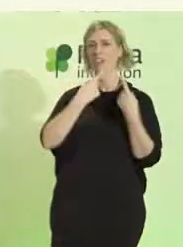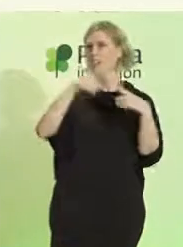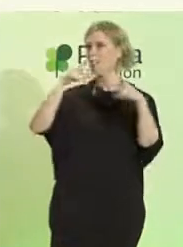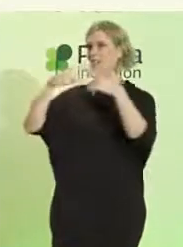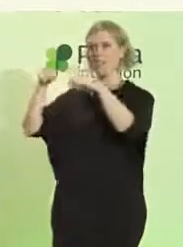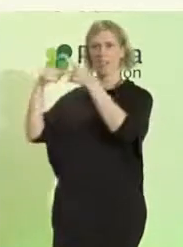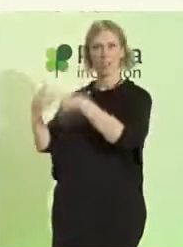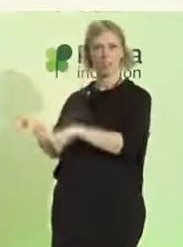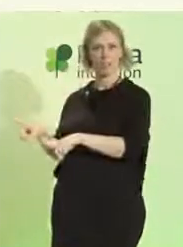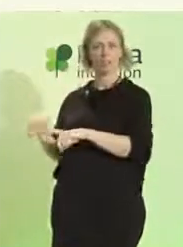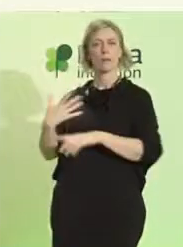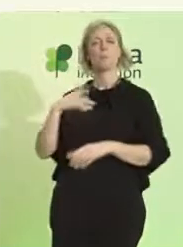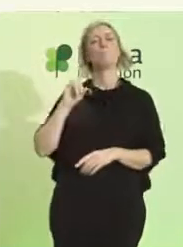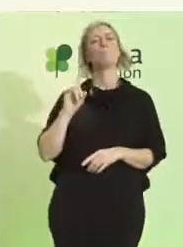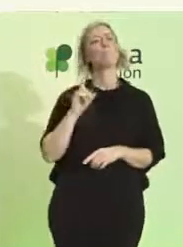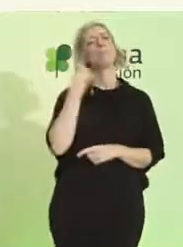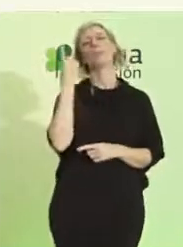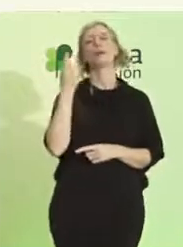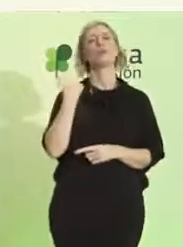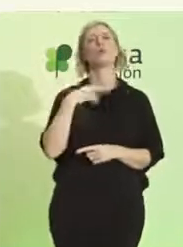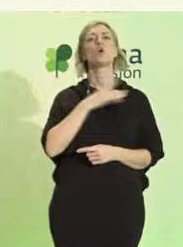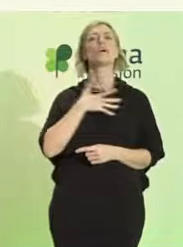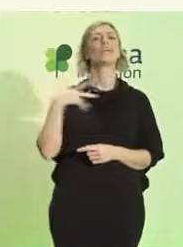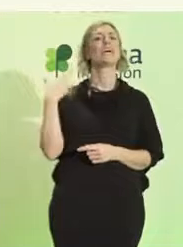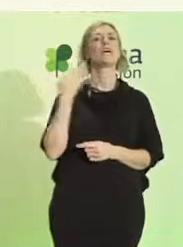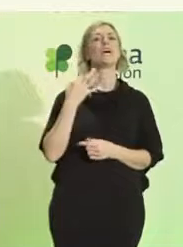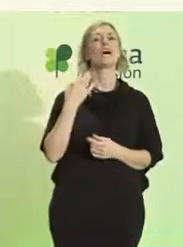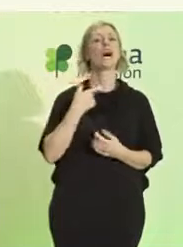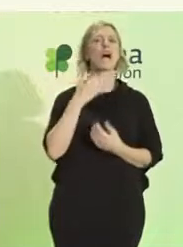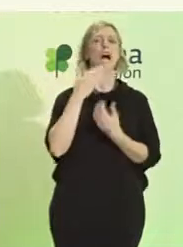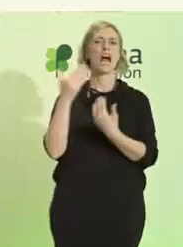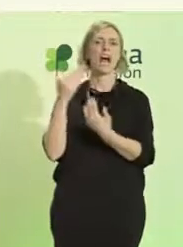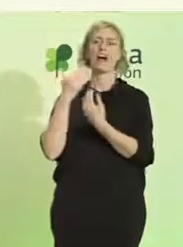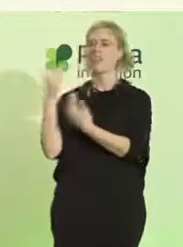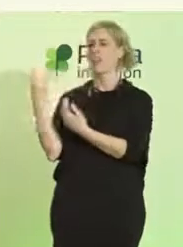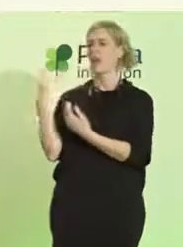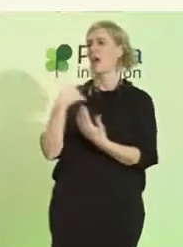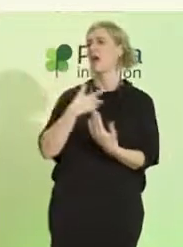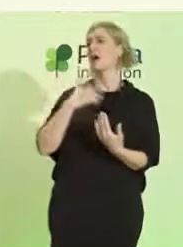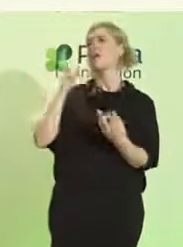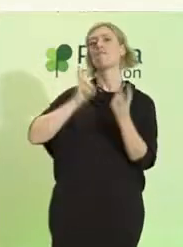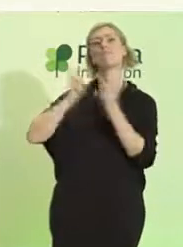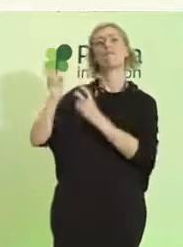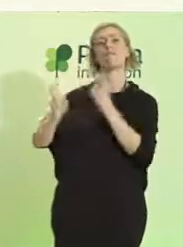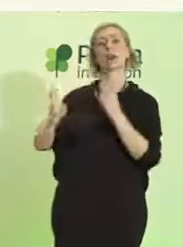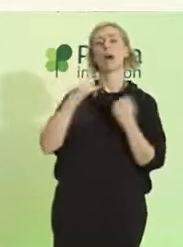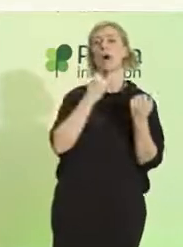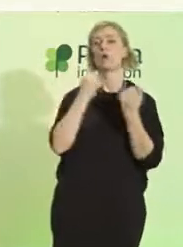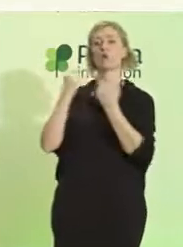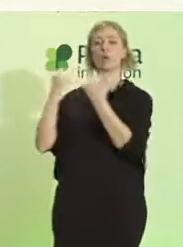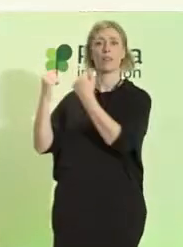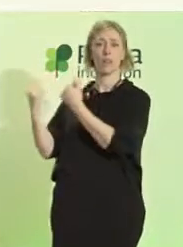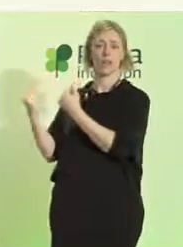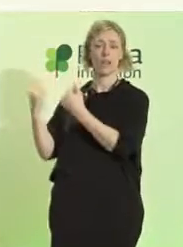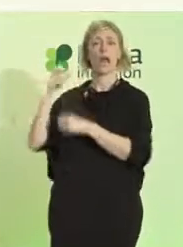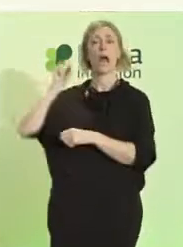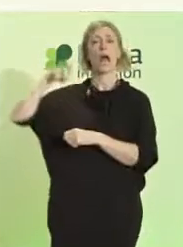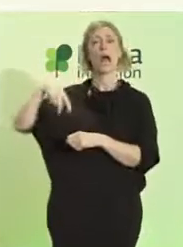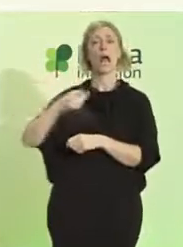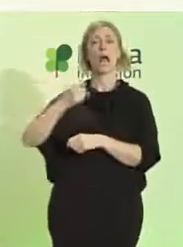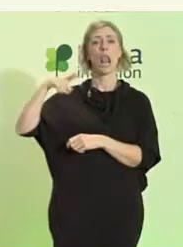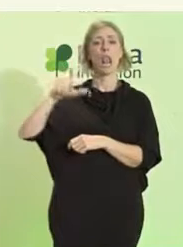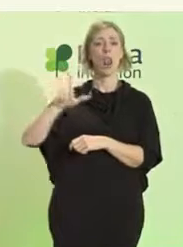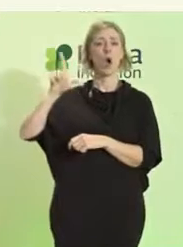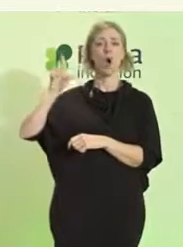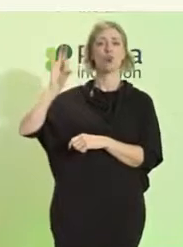Primero, quiero agradecer su asistencia a las autoridades que nos acompañan hoy. Ángel Losada Torres Quevedo,